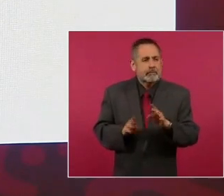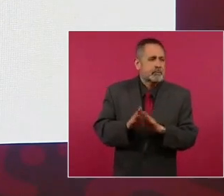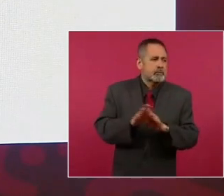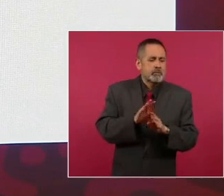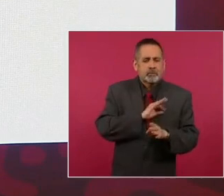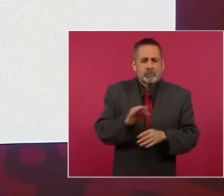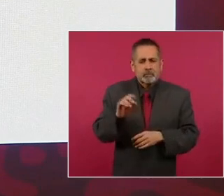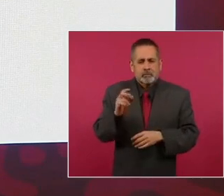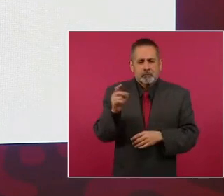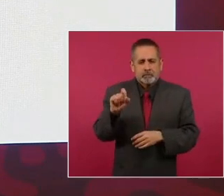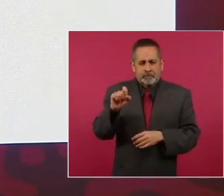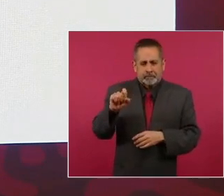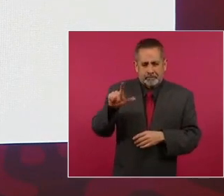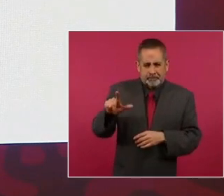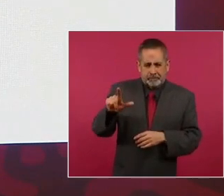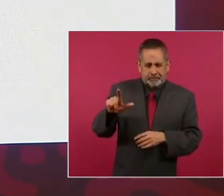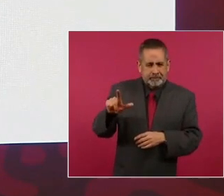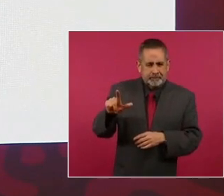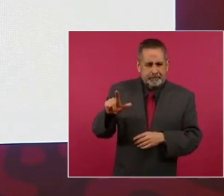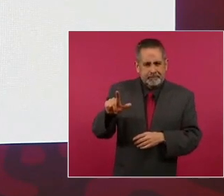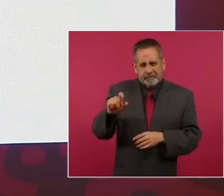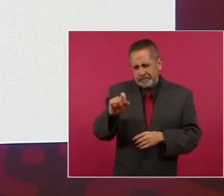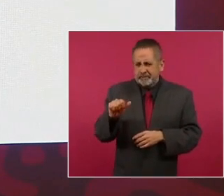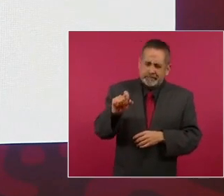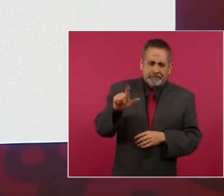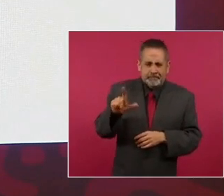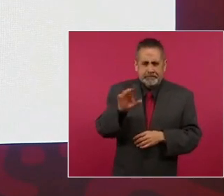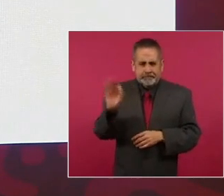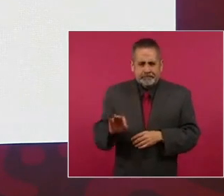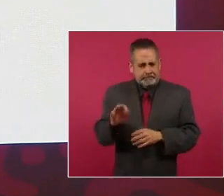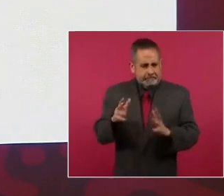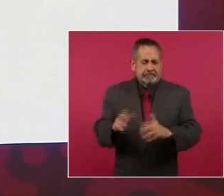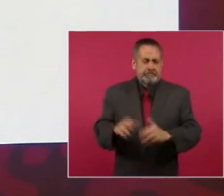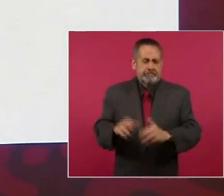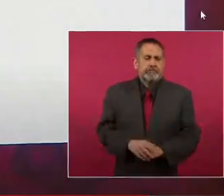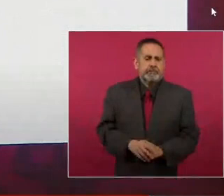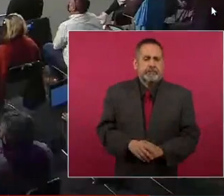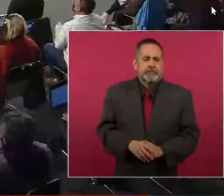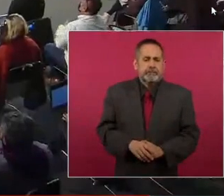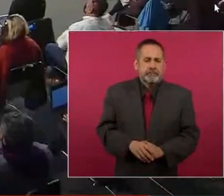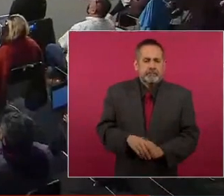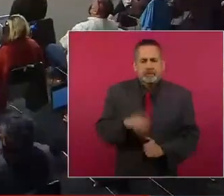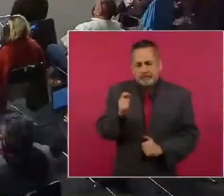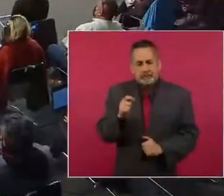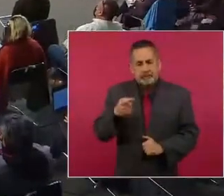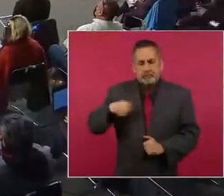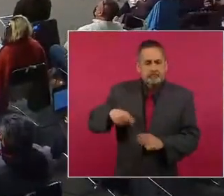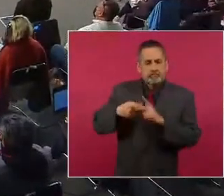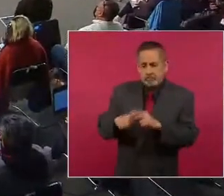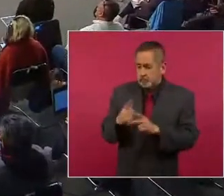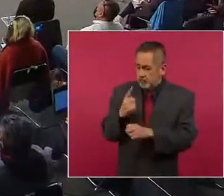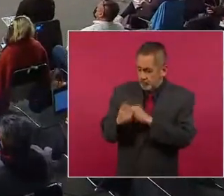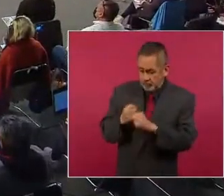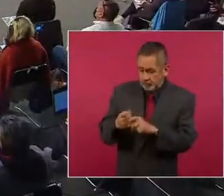veintisiete veintiséis, veintisiete por ciento entonces empezamos bien el año